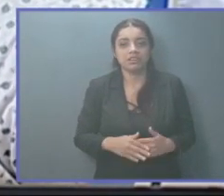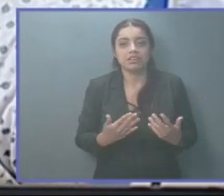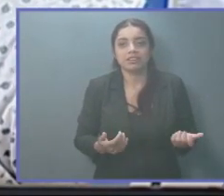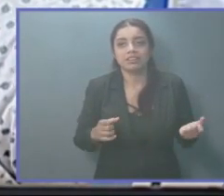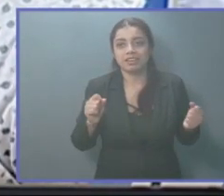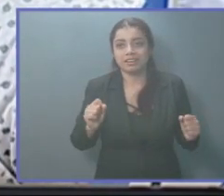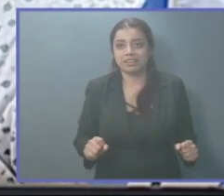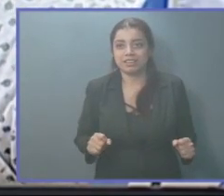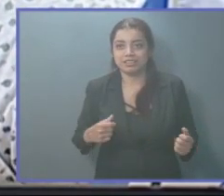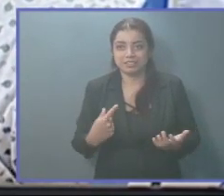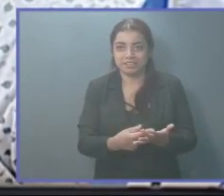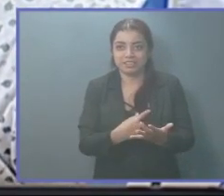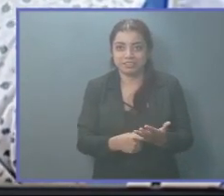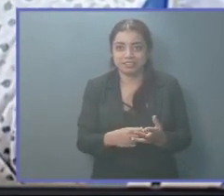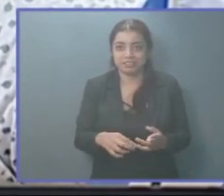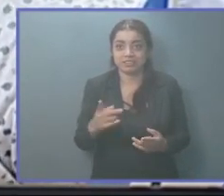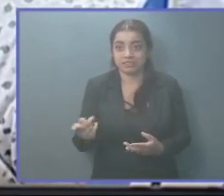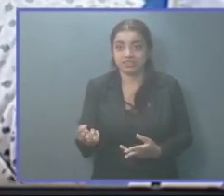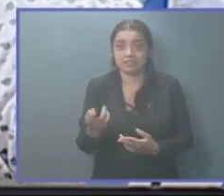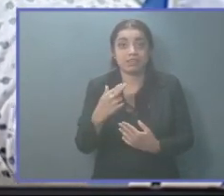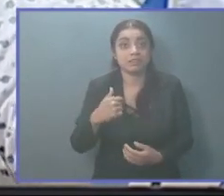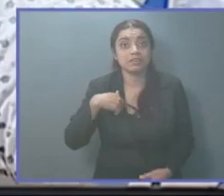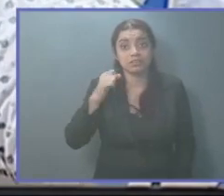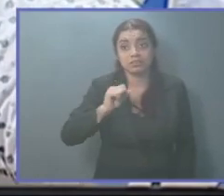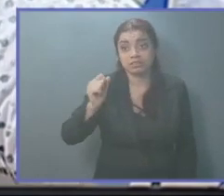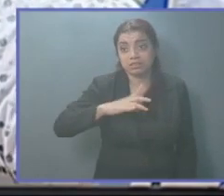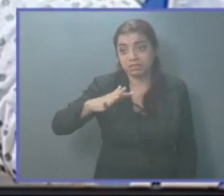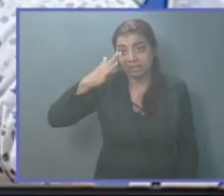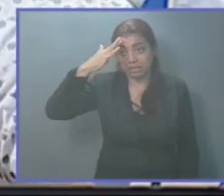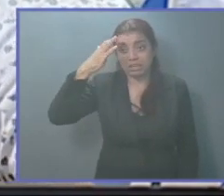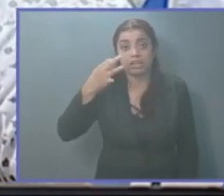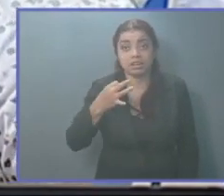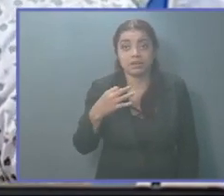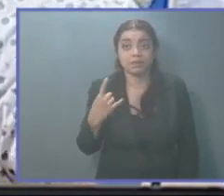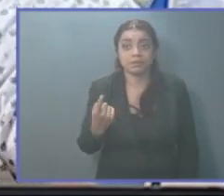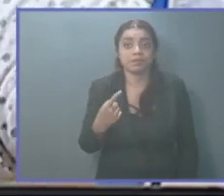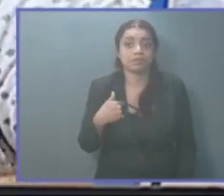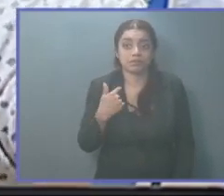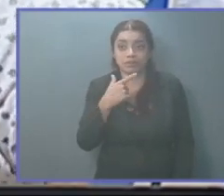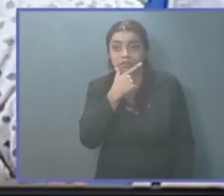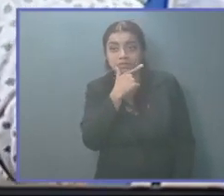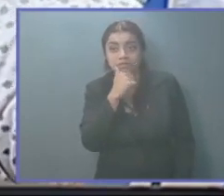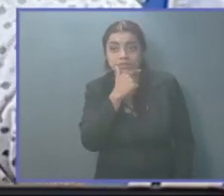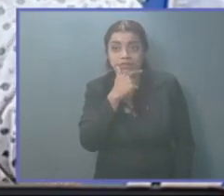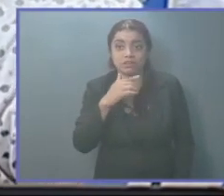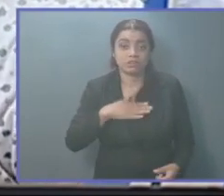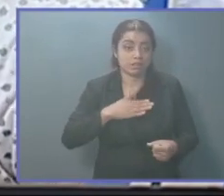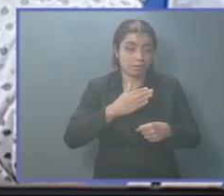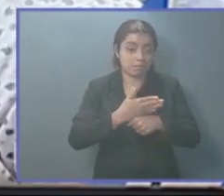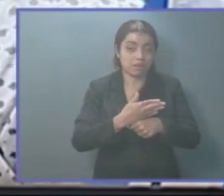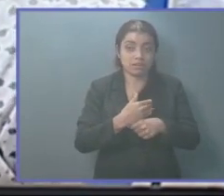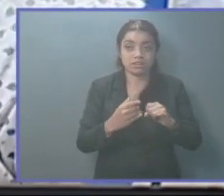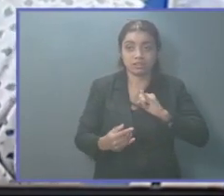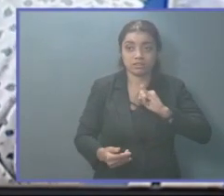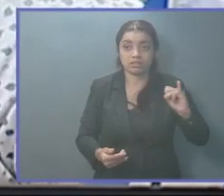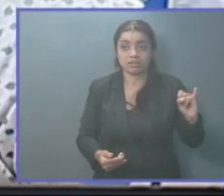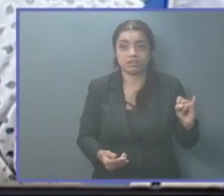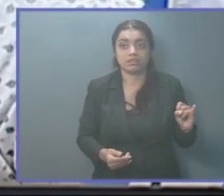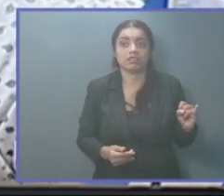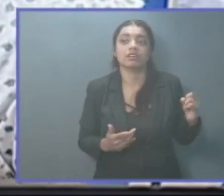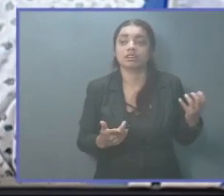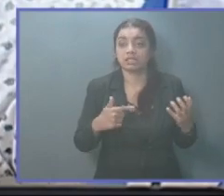respuestas. Lo que yo sí creo, y no me dudaría, del partido de izquierda del país,